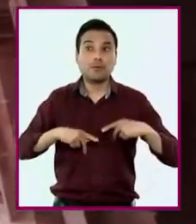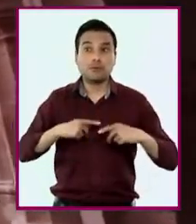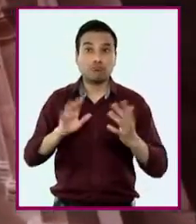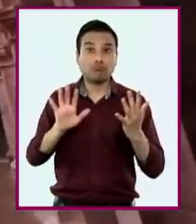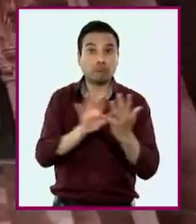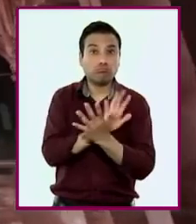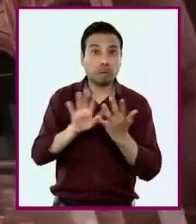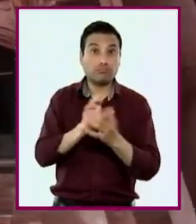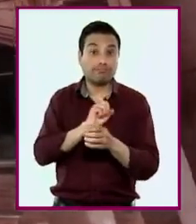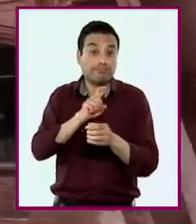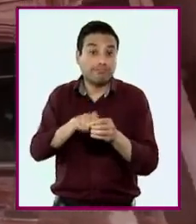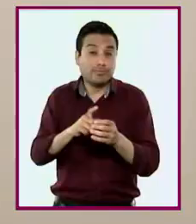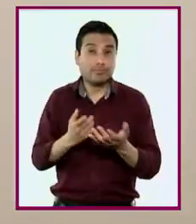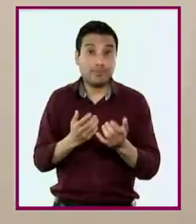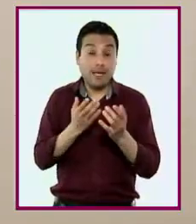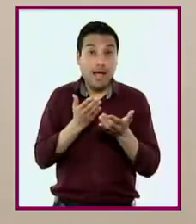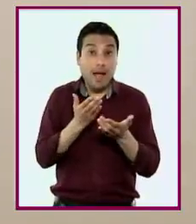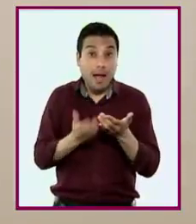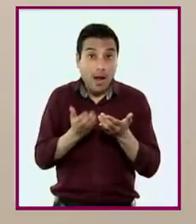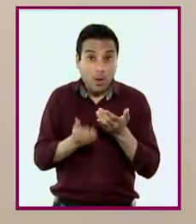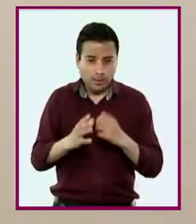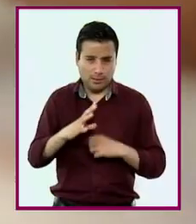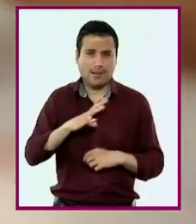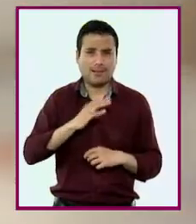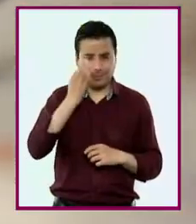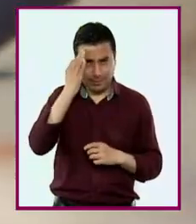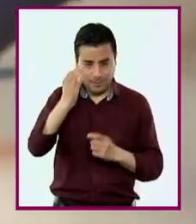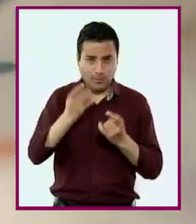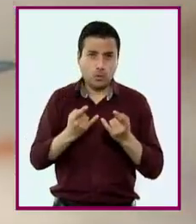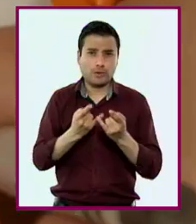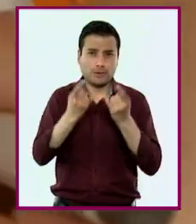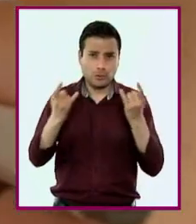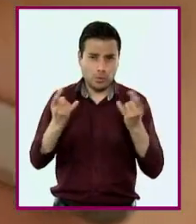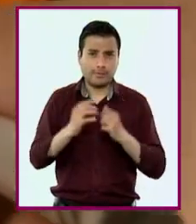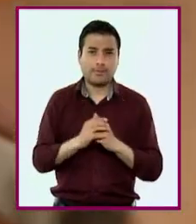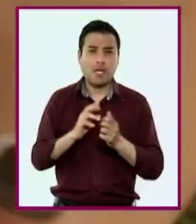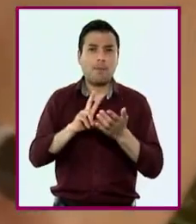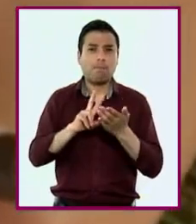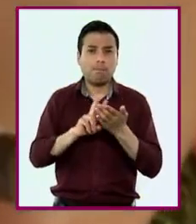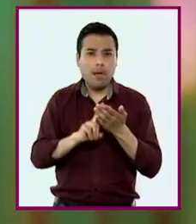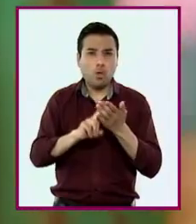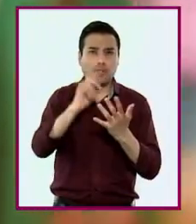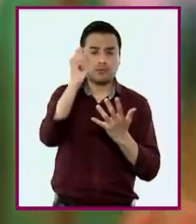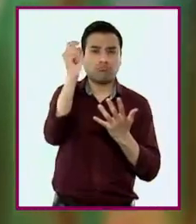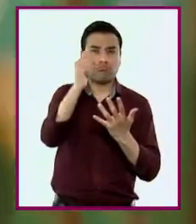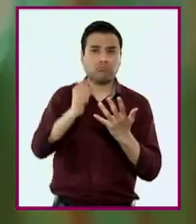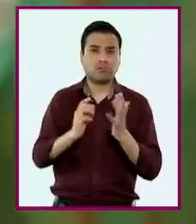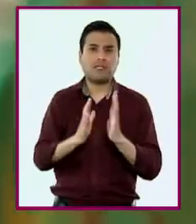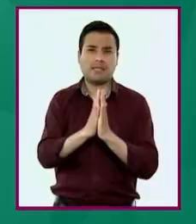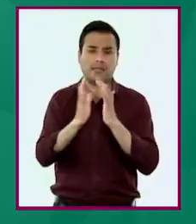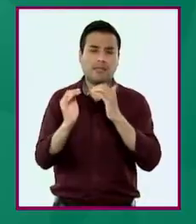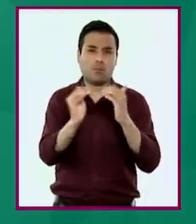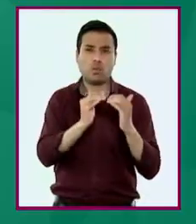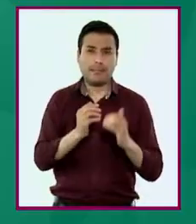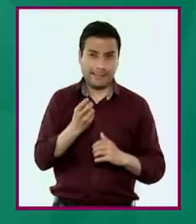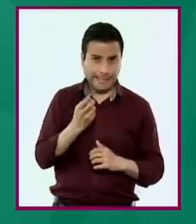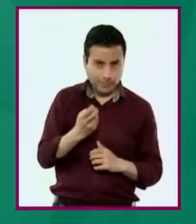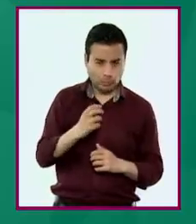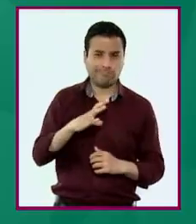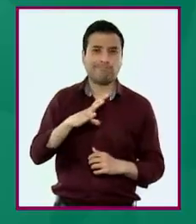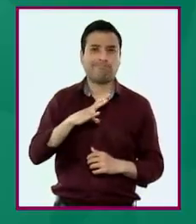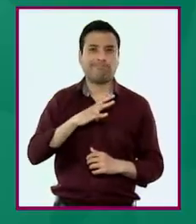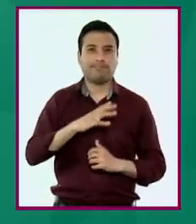vivimos un tiempo histórico y vivenciamos los principios éticos y los valores democráticos. Ahora,